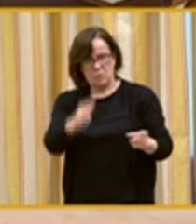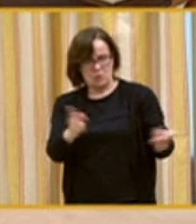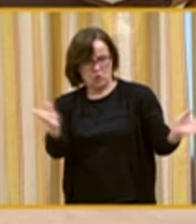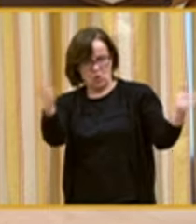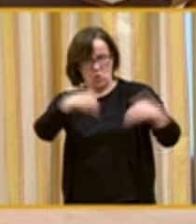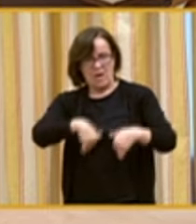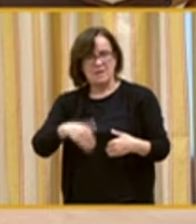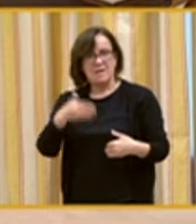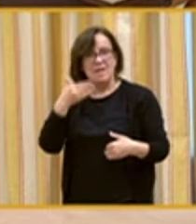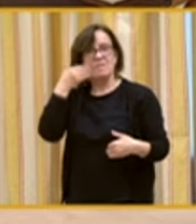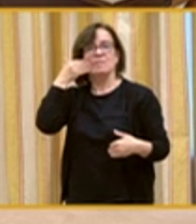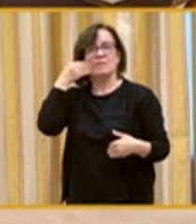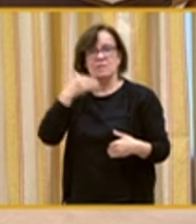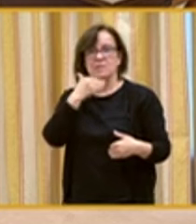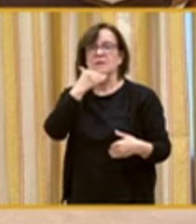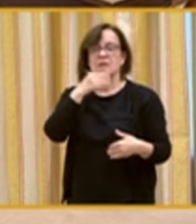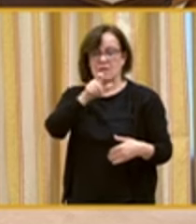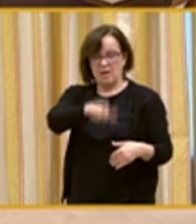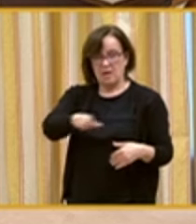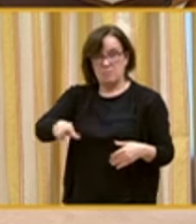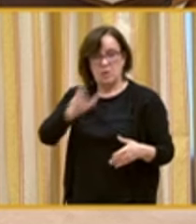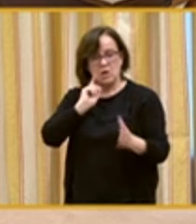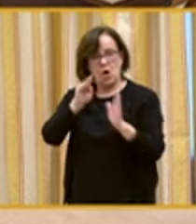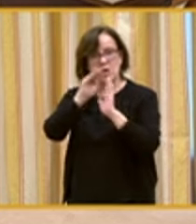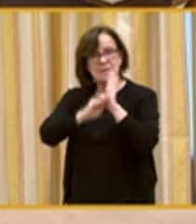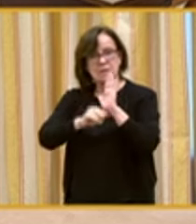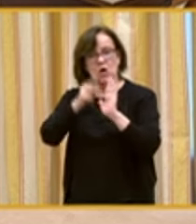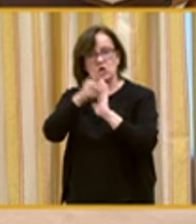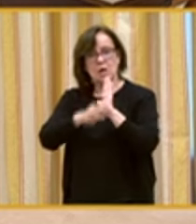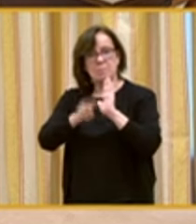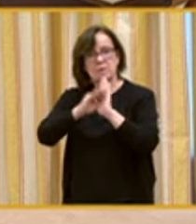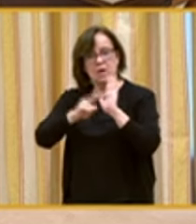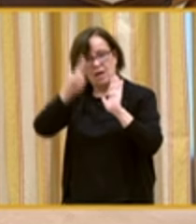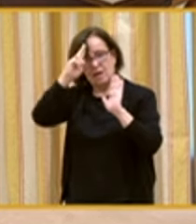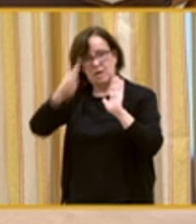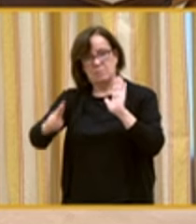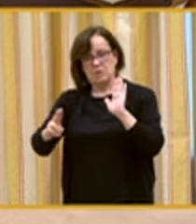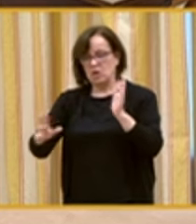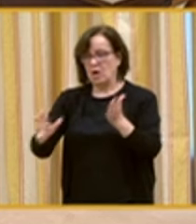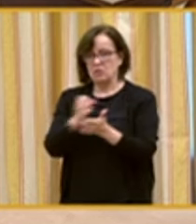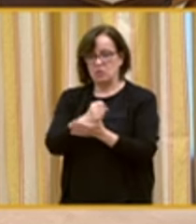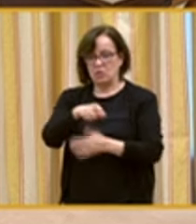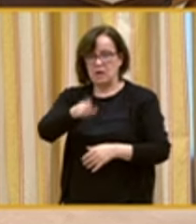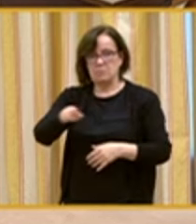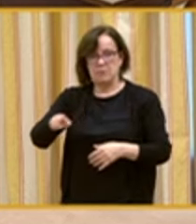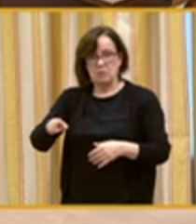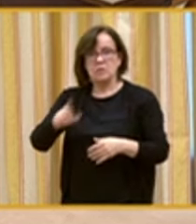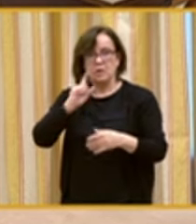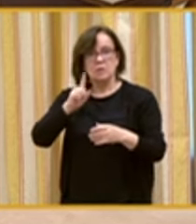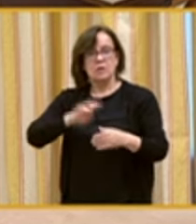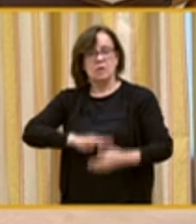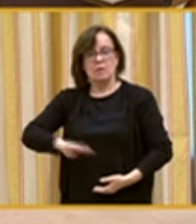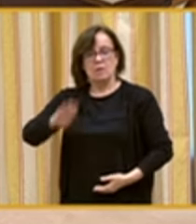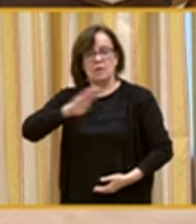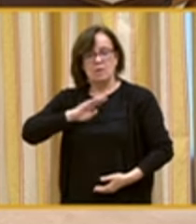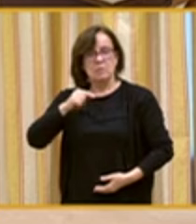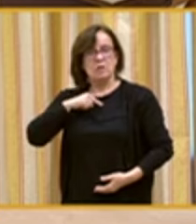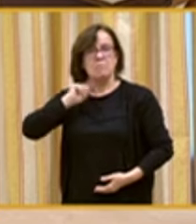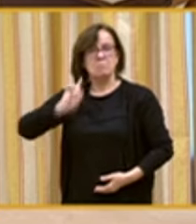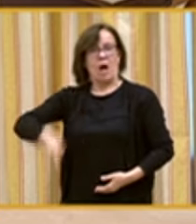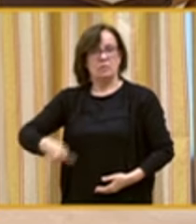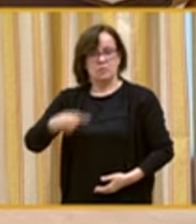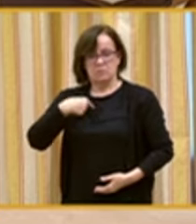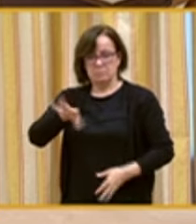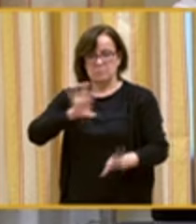dignidad de las personas, a unos marcos éticos y normativos de respeto a todas las personas y a su capacidad para gobernar su vida